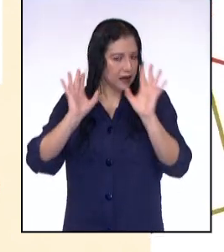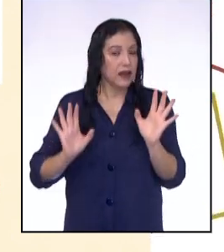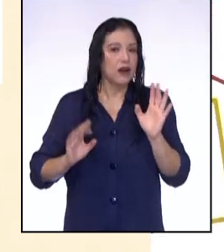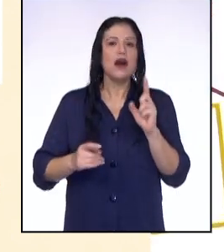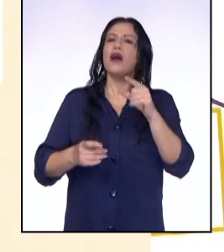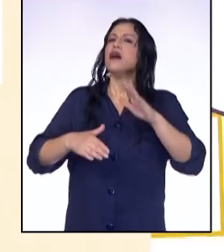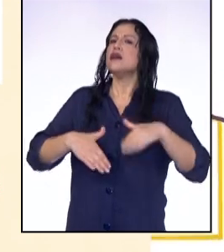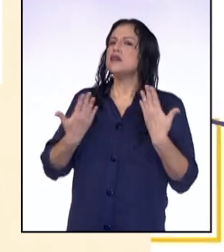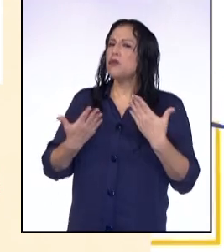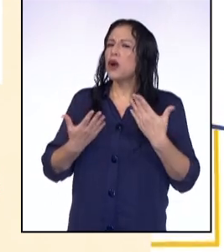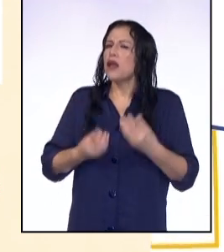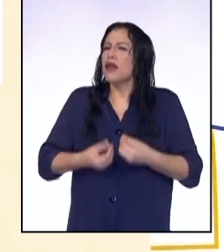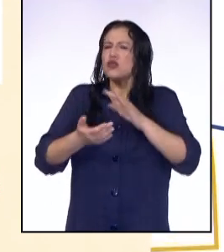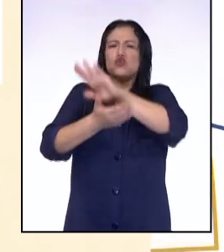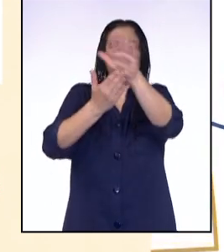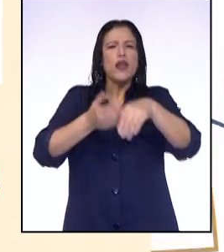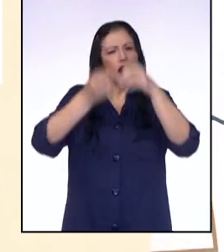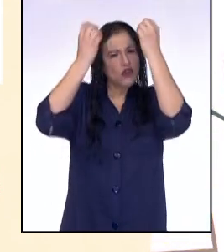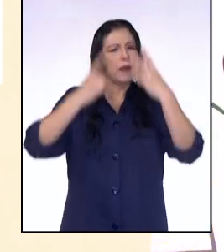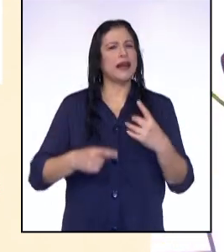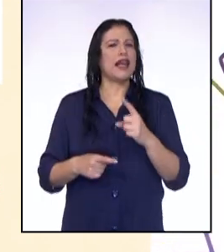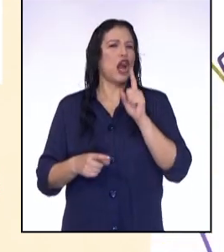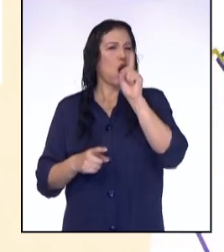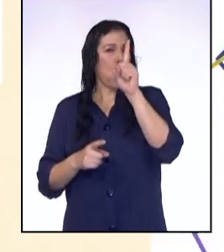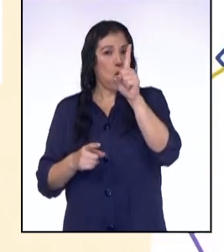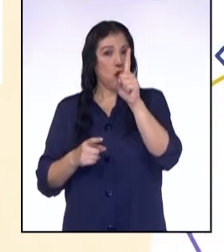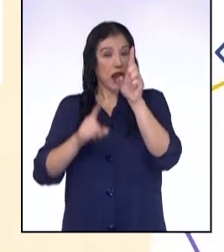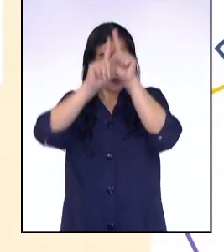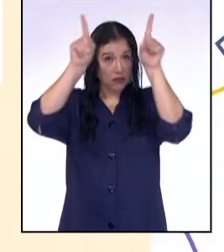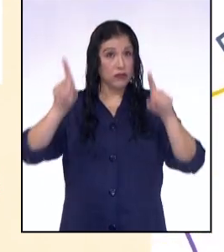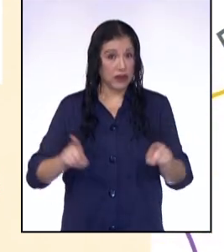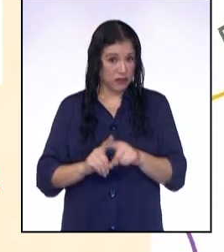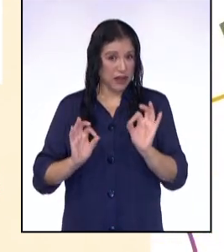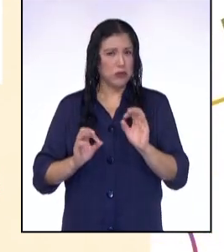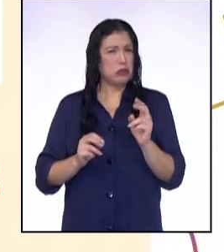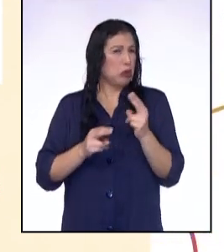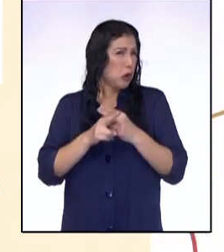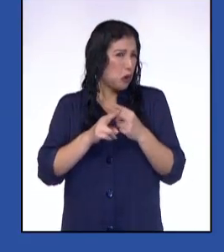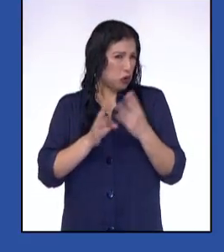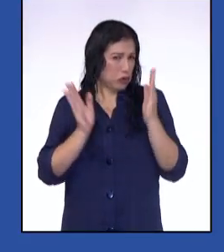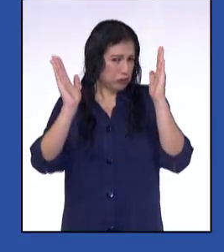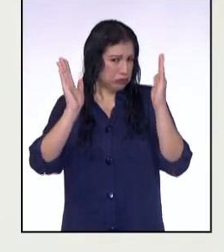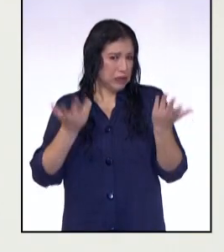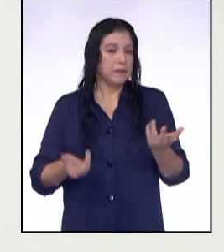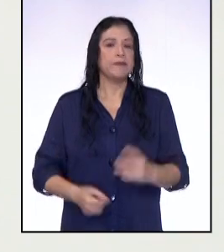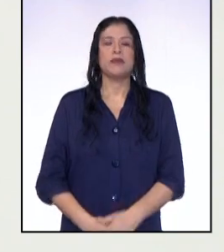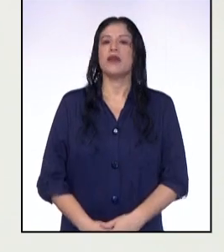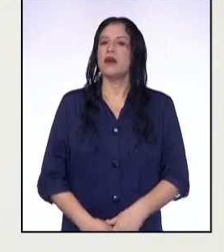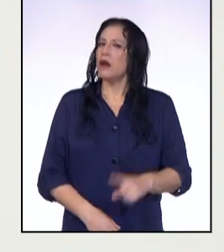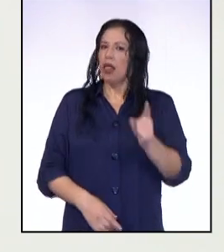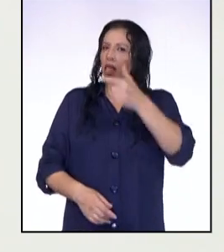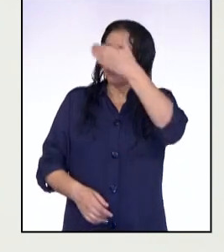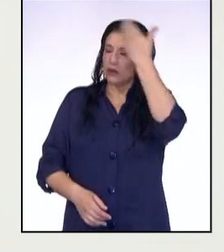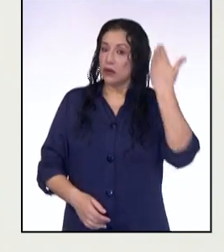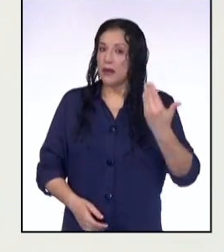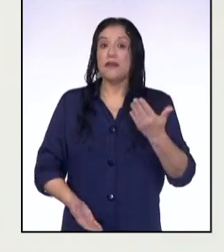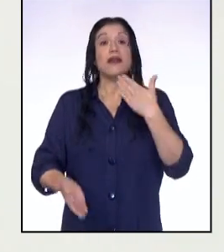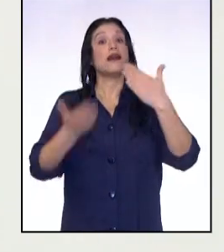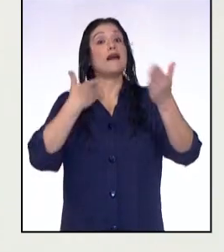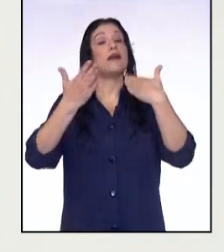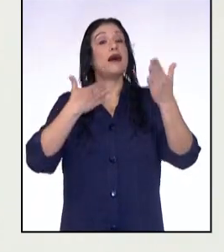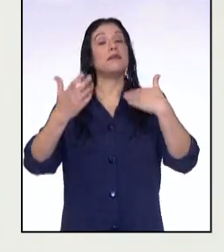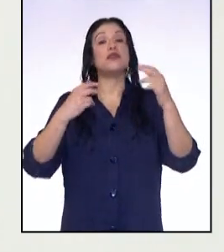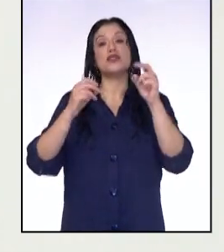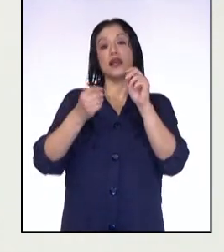puede dar toda la información necesaria en una sola infografía? ¿No es muy poco? No se olviden de que hablamos de